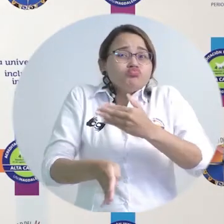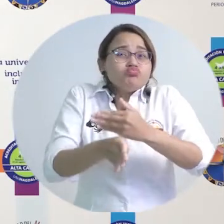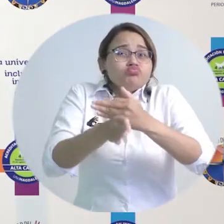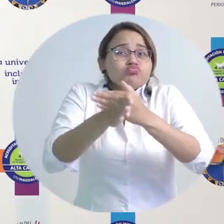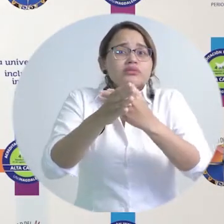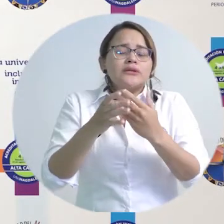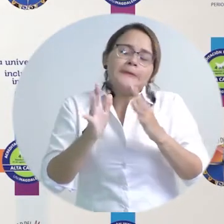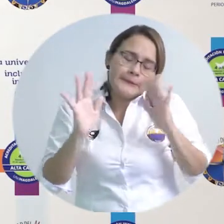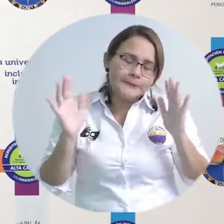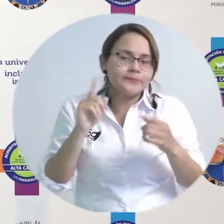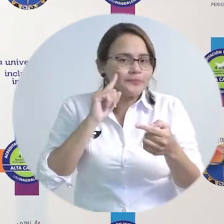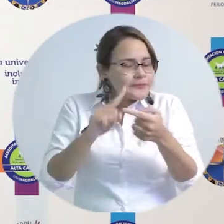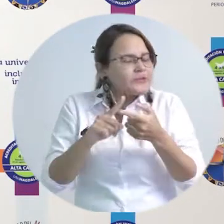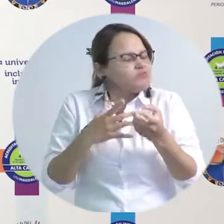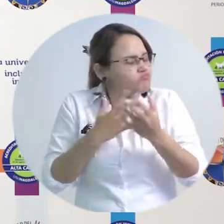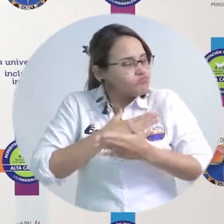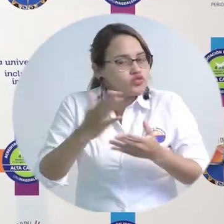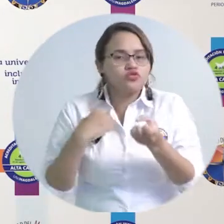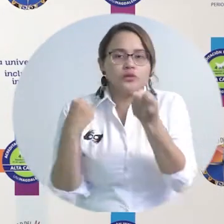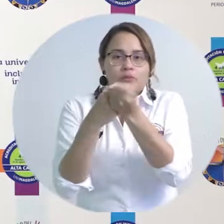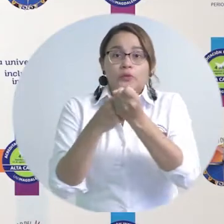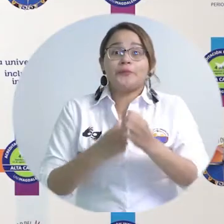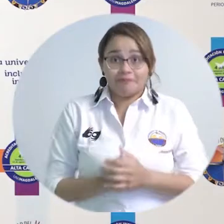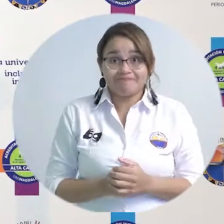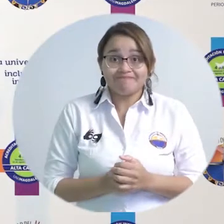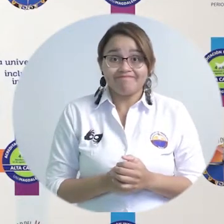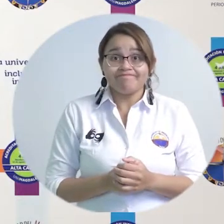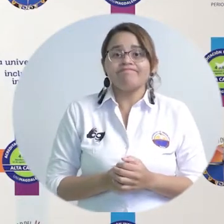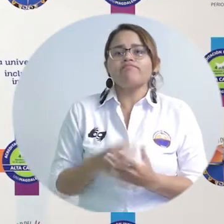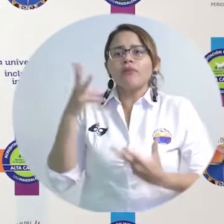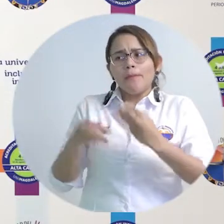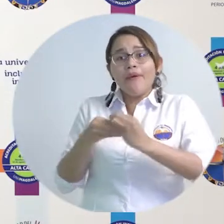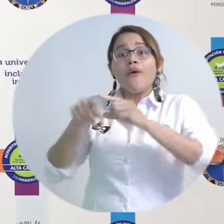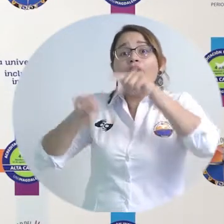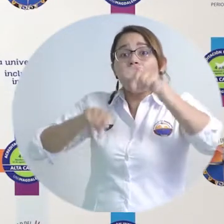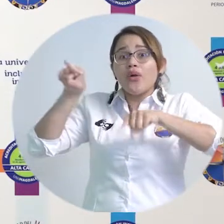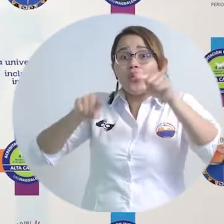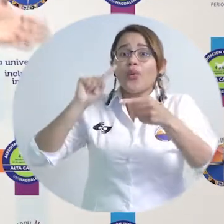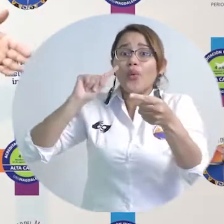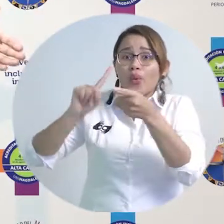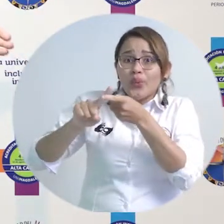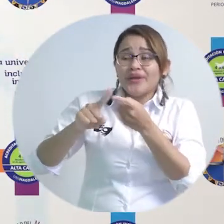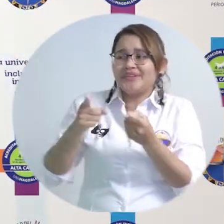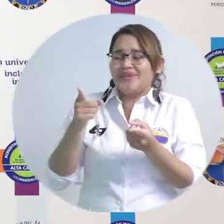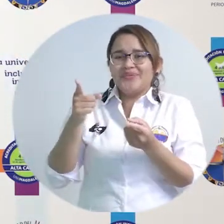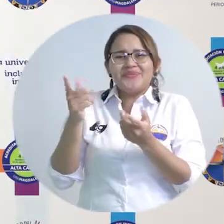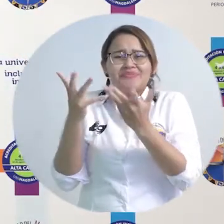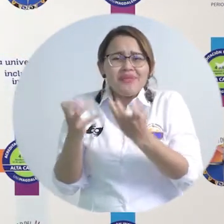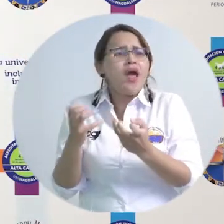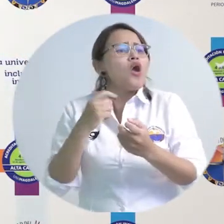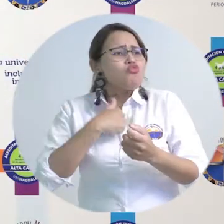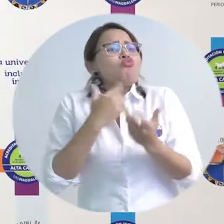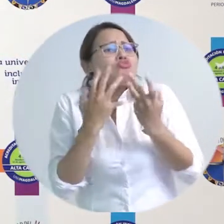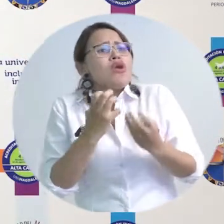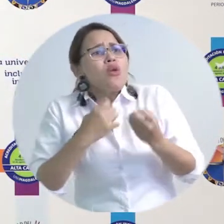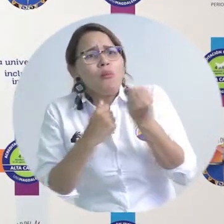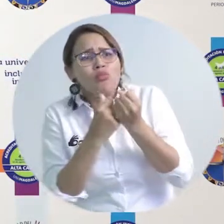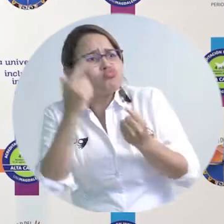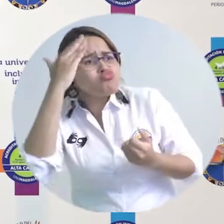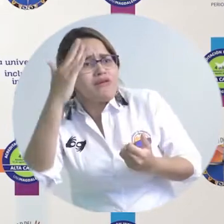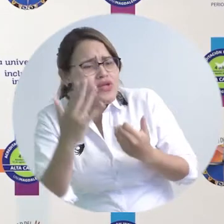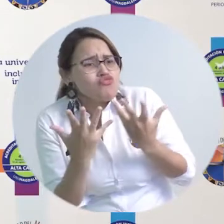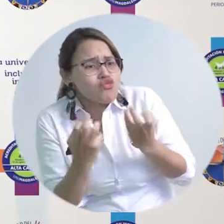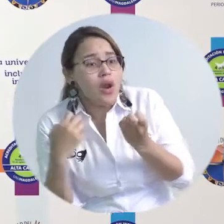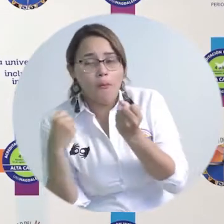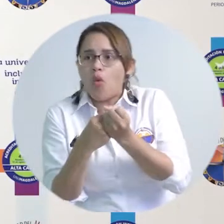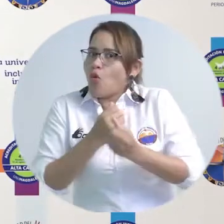que quieren seguir aportando, lo que vamos es a focalizar y a decirle, gracias a su donación, usted está ayudando a este joven y a su familia para que tengan algo con que